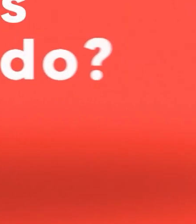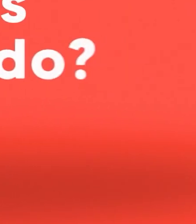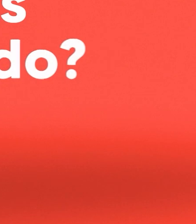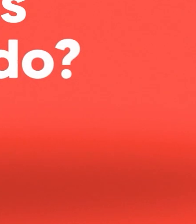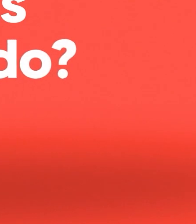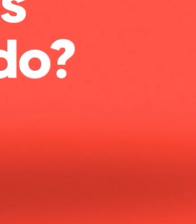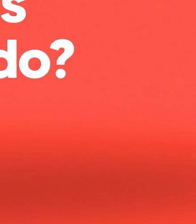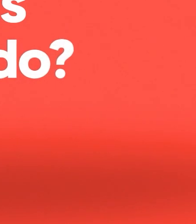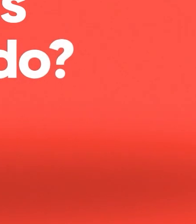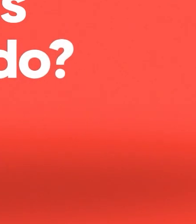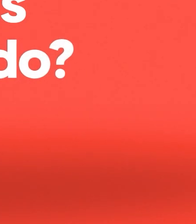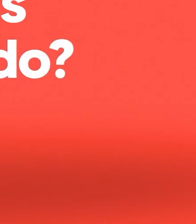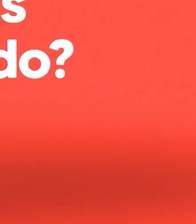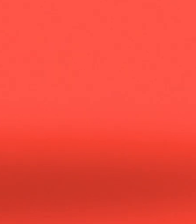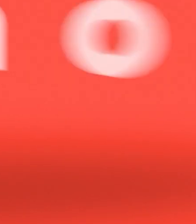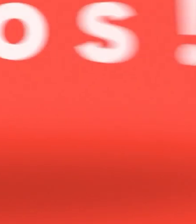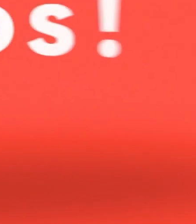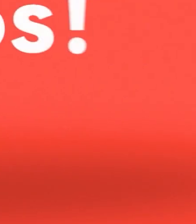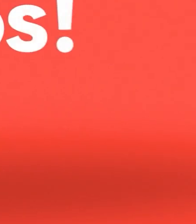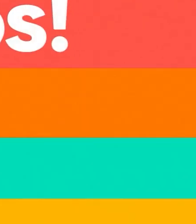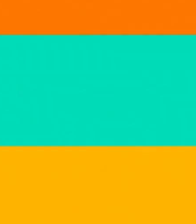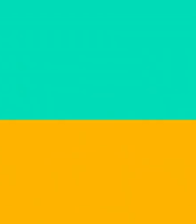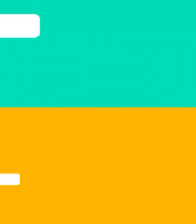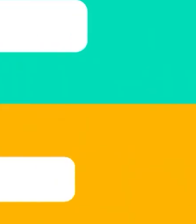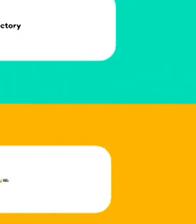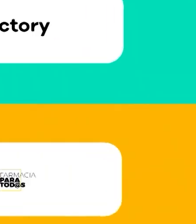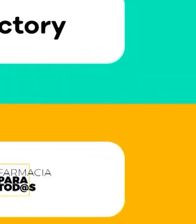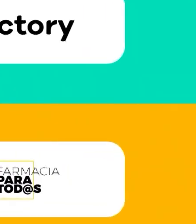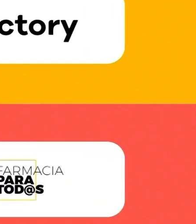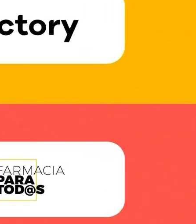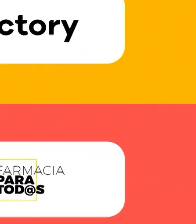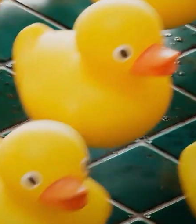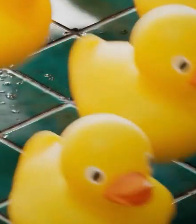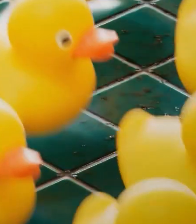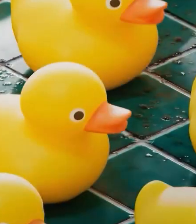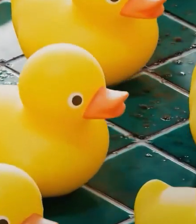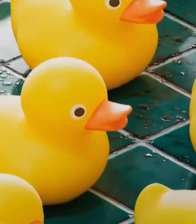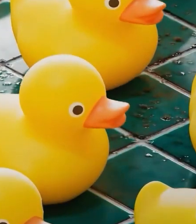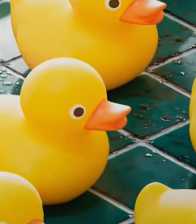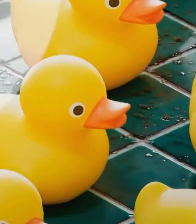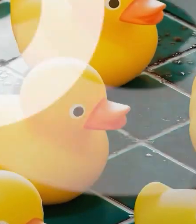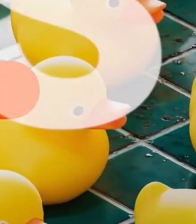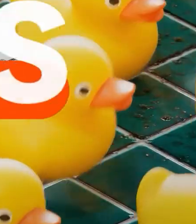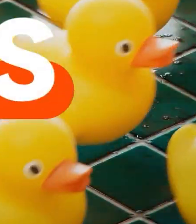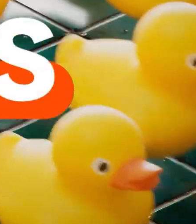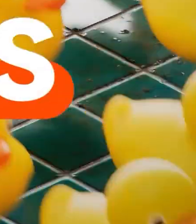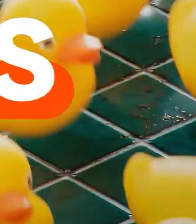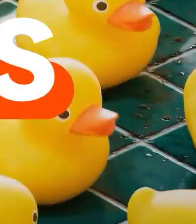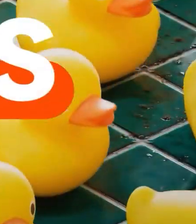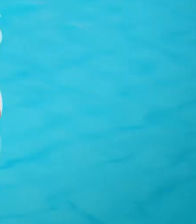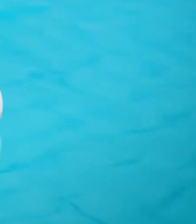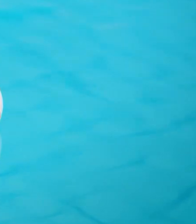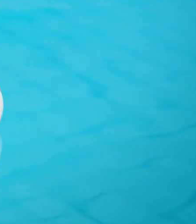beneficios con tus tarjetas Banco Estado? ¡Los tenemos! Y son... ¡pa' todos!